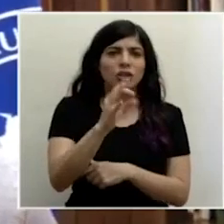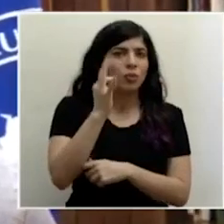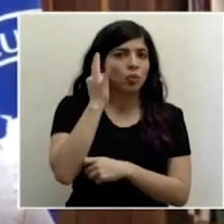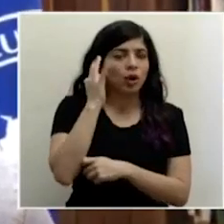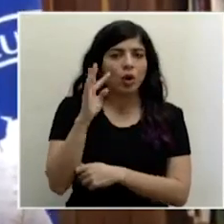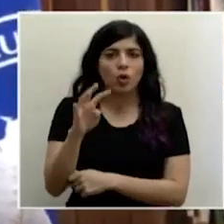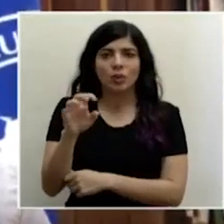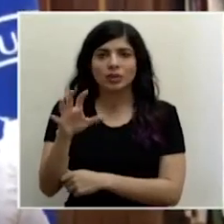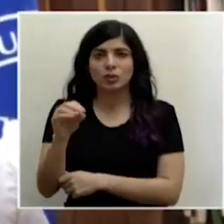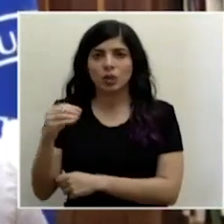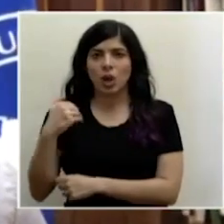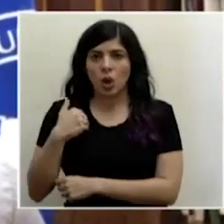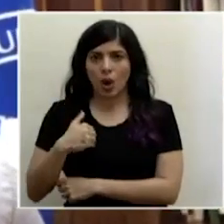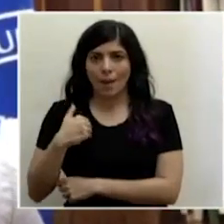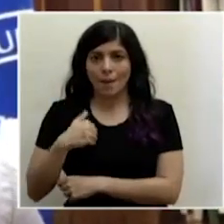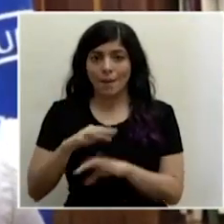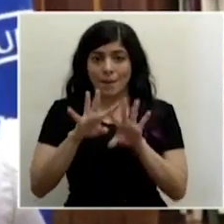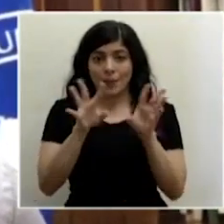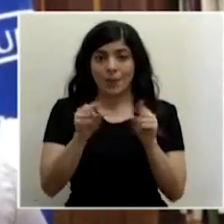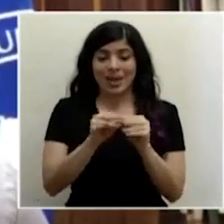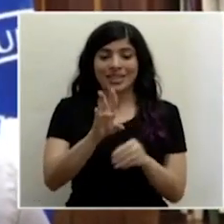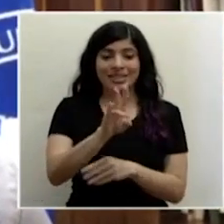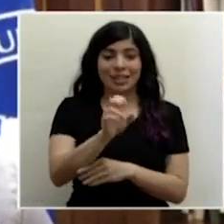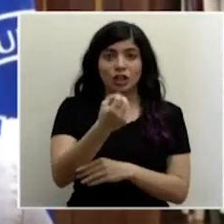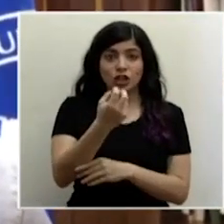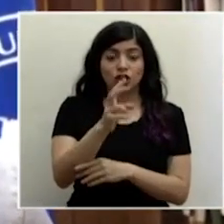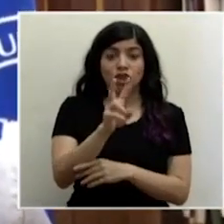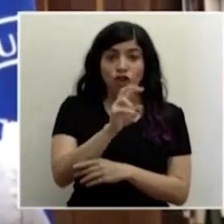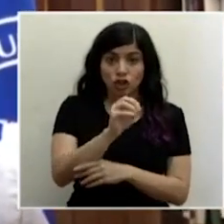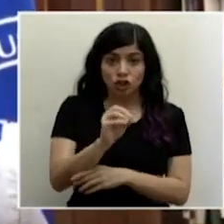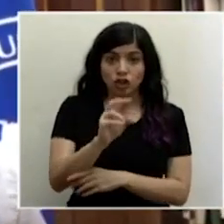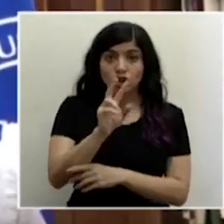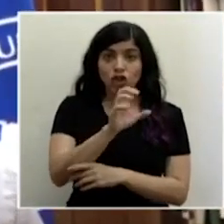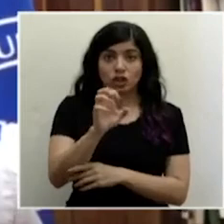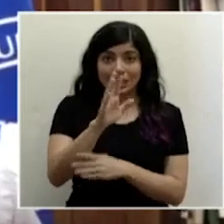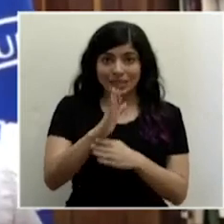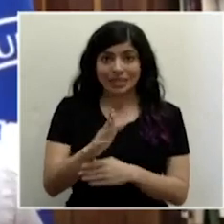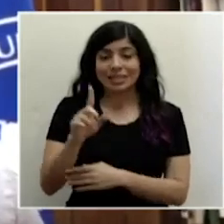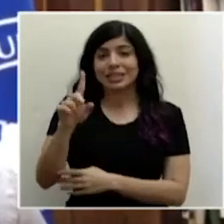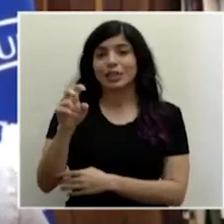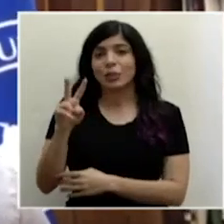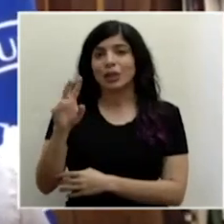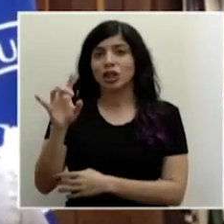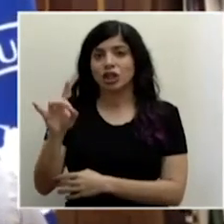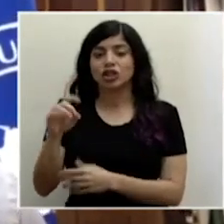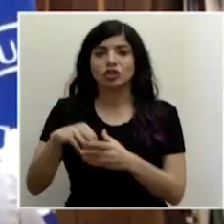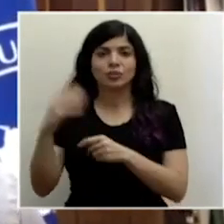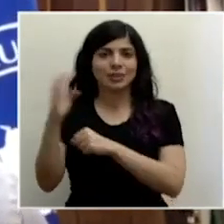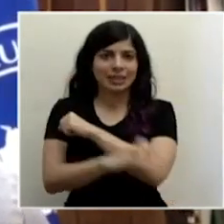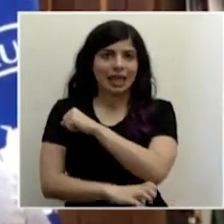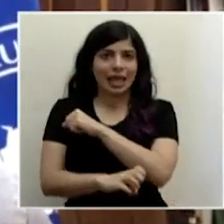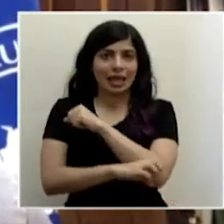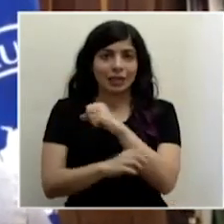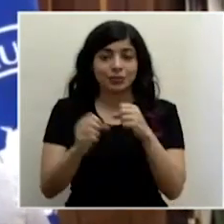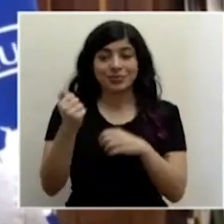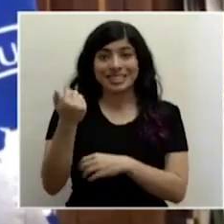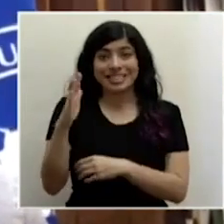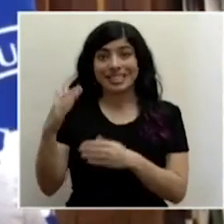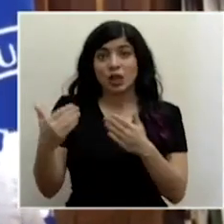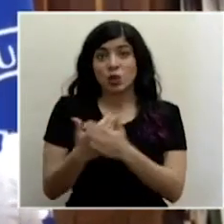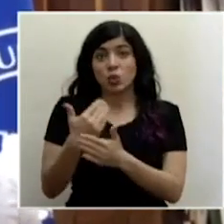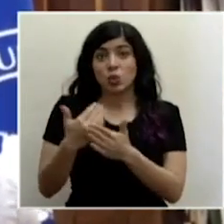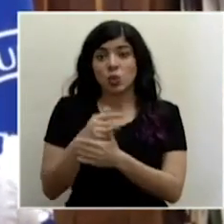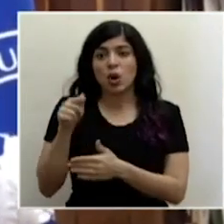450 hombres, de los cuales 702 son costarricenses y 128 son extranjeros. El desglose de estos 15 nuevos casos